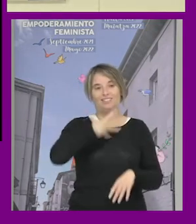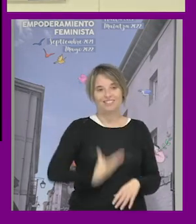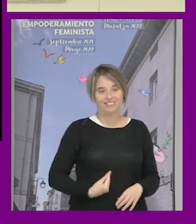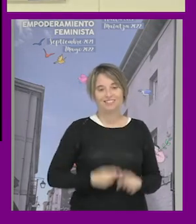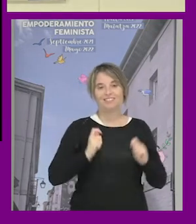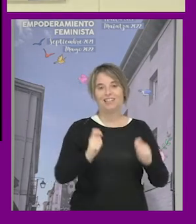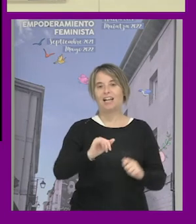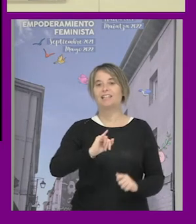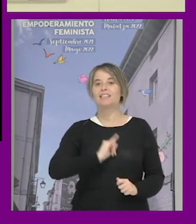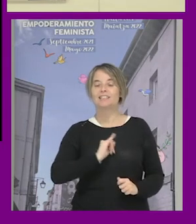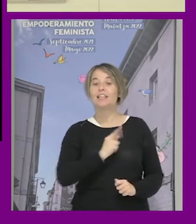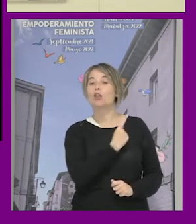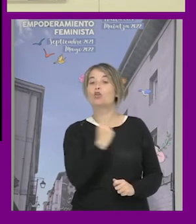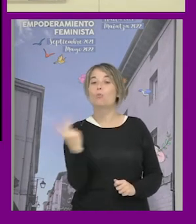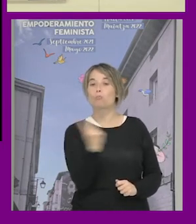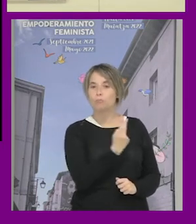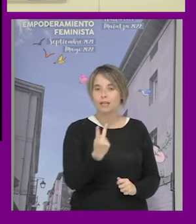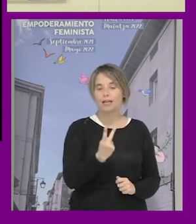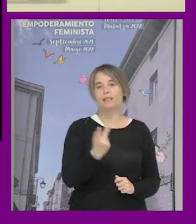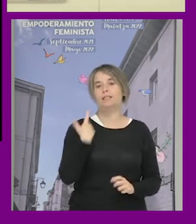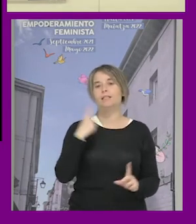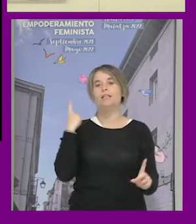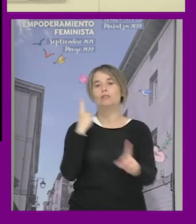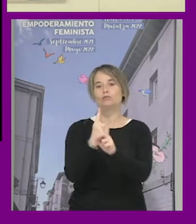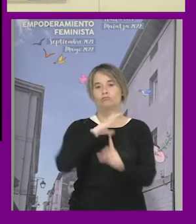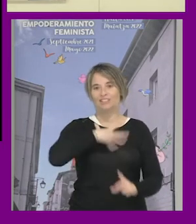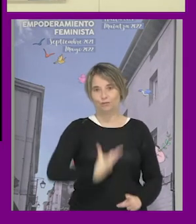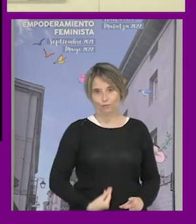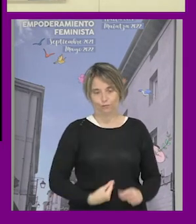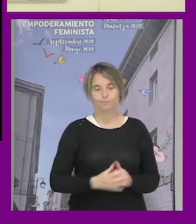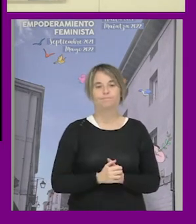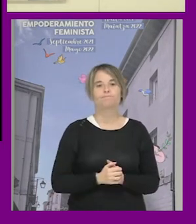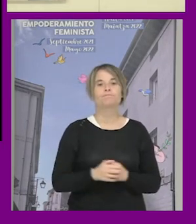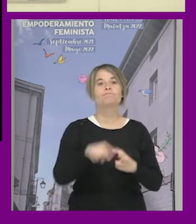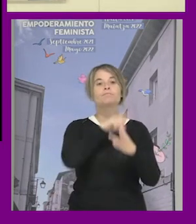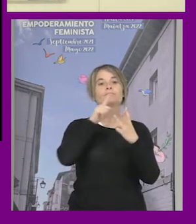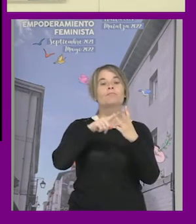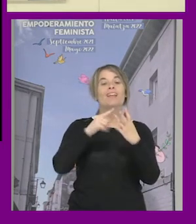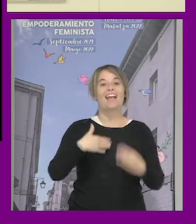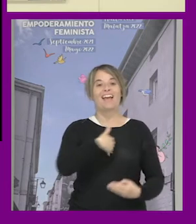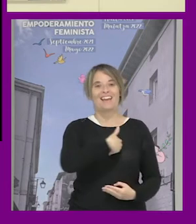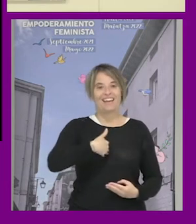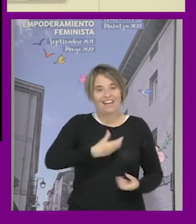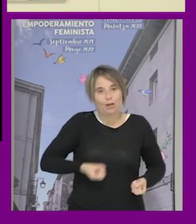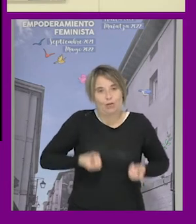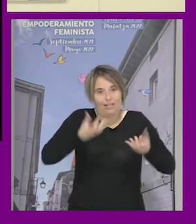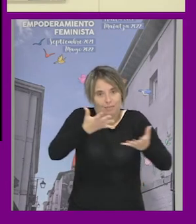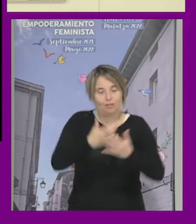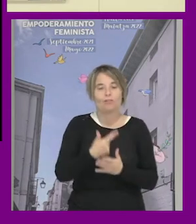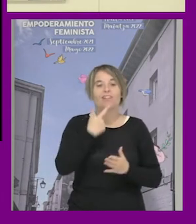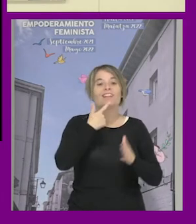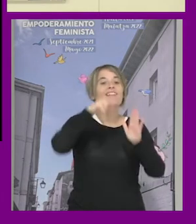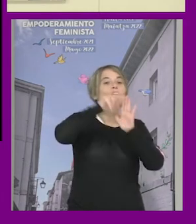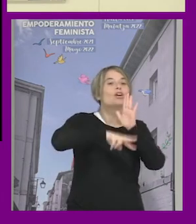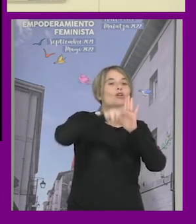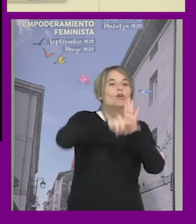con identidades no binarias y la transfobia a nivel de expresión de género aquí la norma establece la asociación